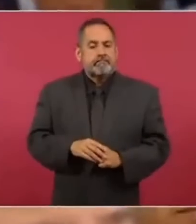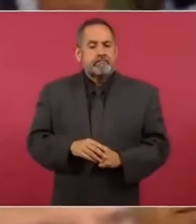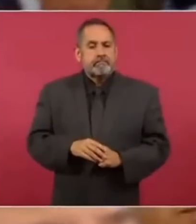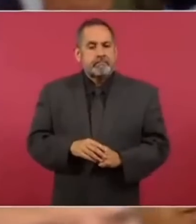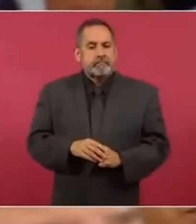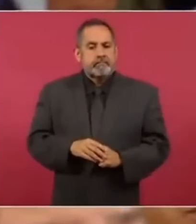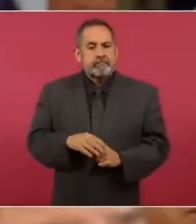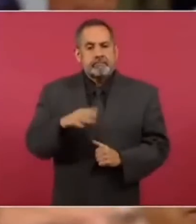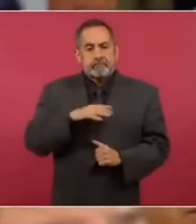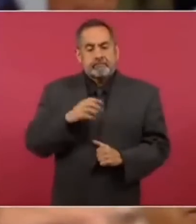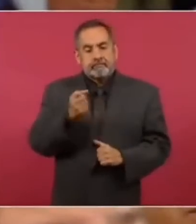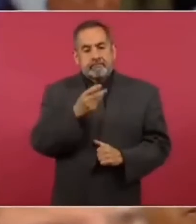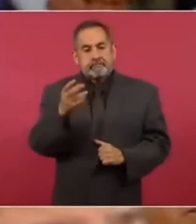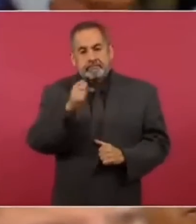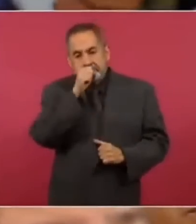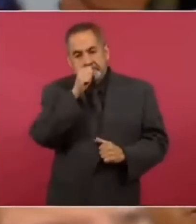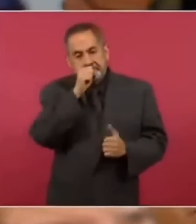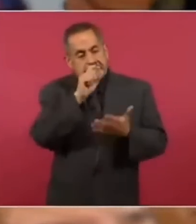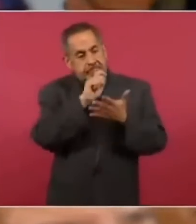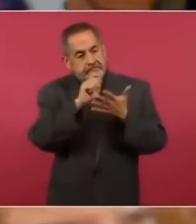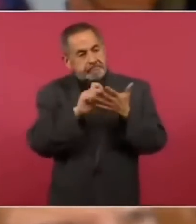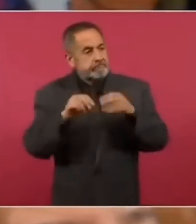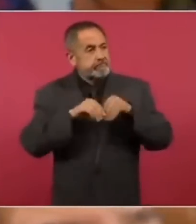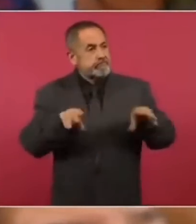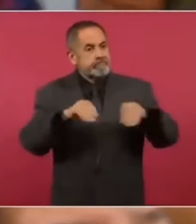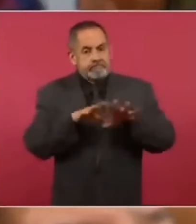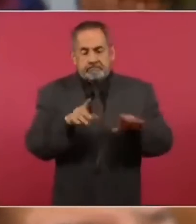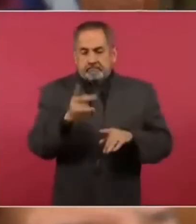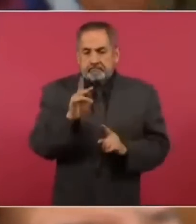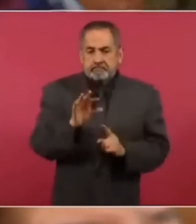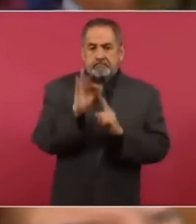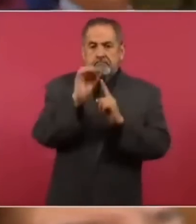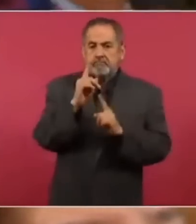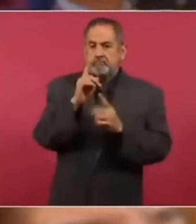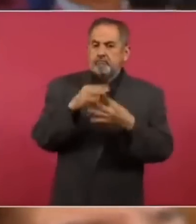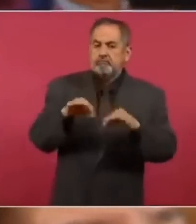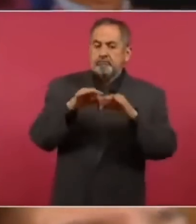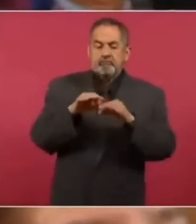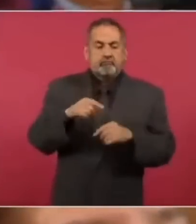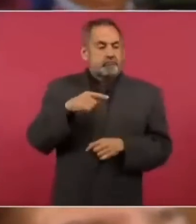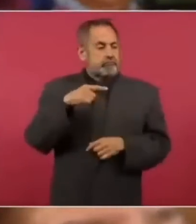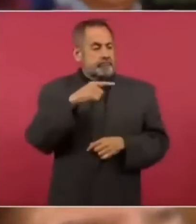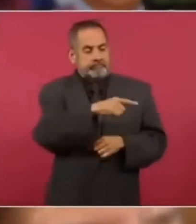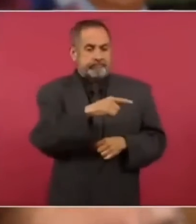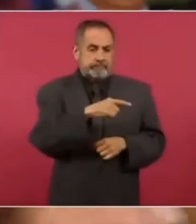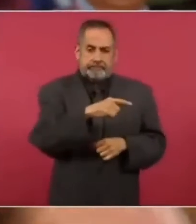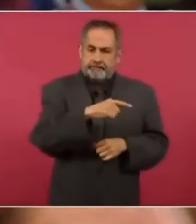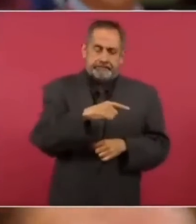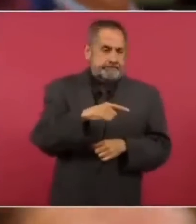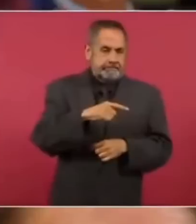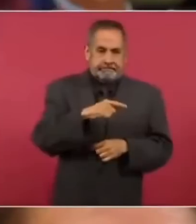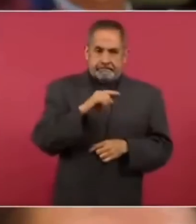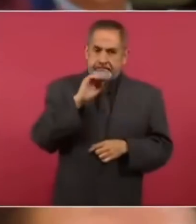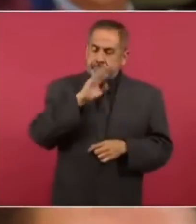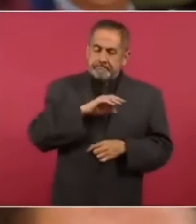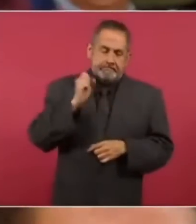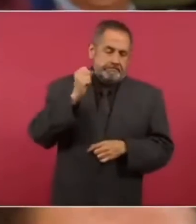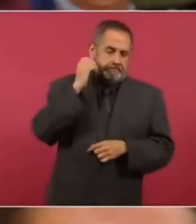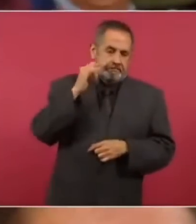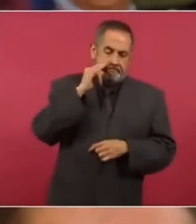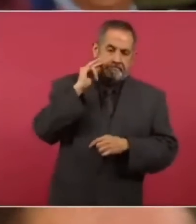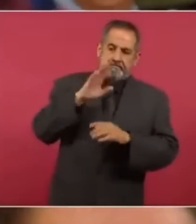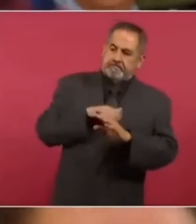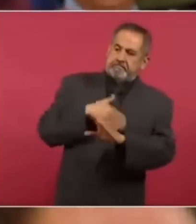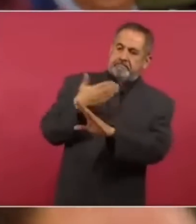hay varias notas, pero una de ellas es precisamente el ofensivo discurso que llegó a